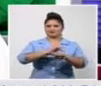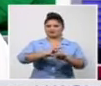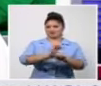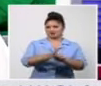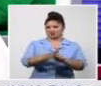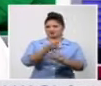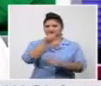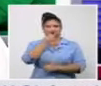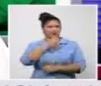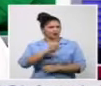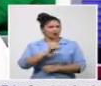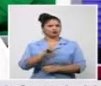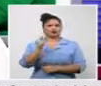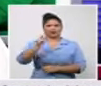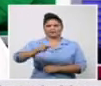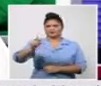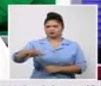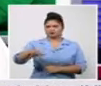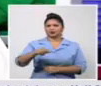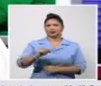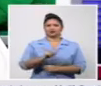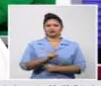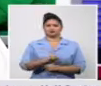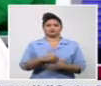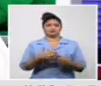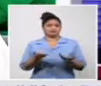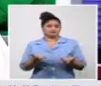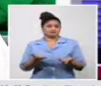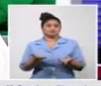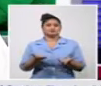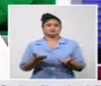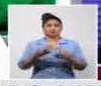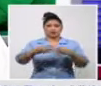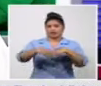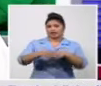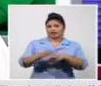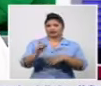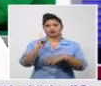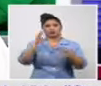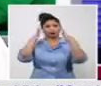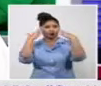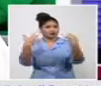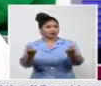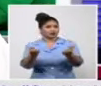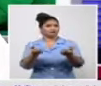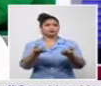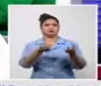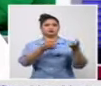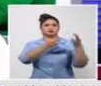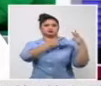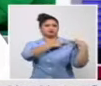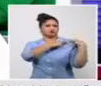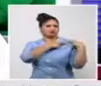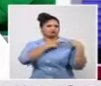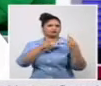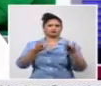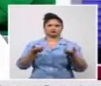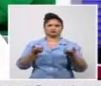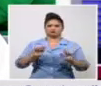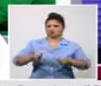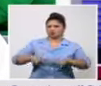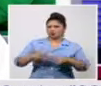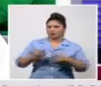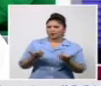todavía la más importante medida de solución al no tener todavía un